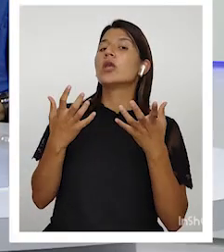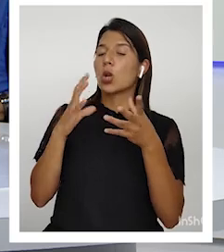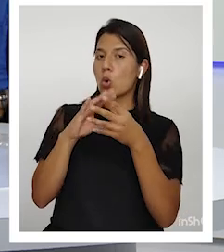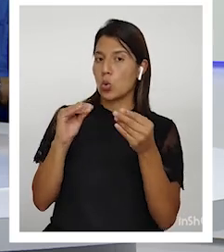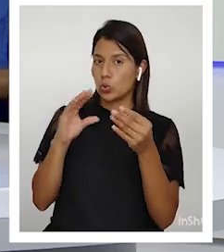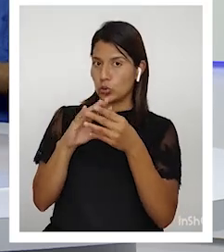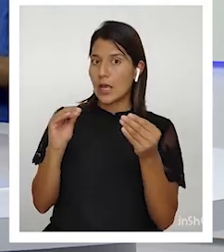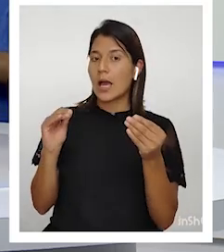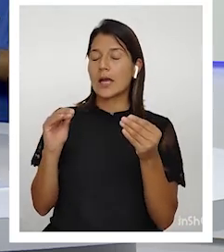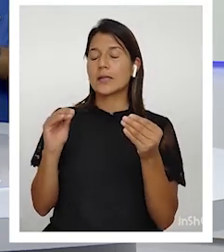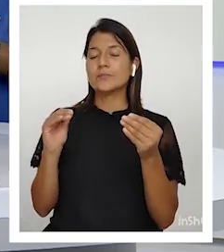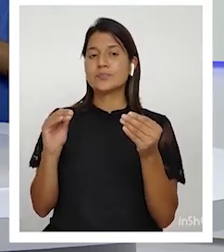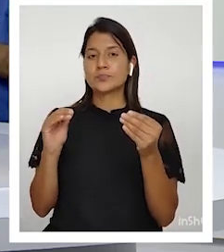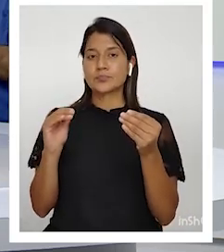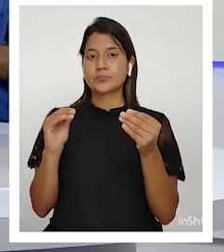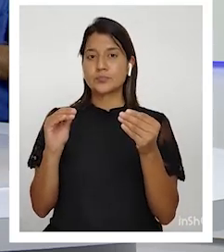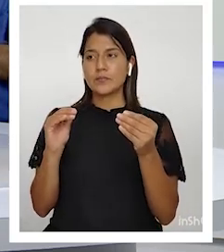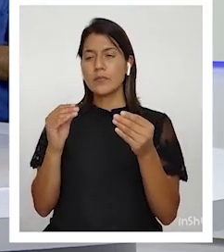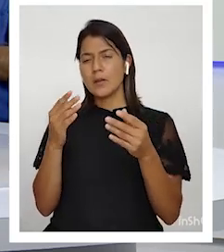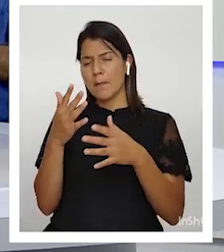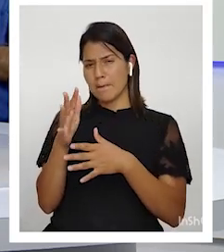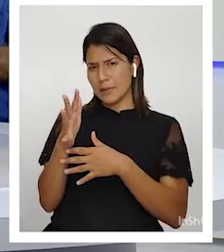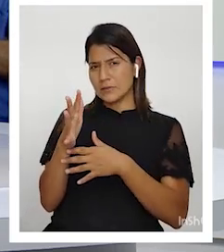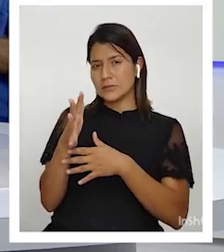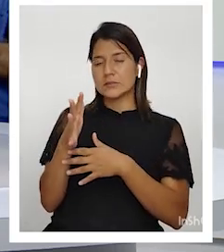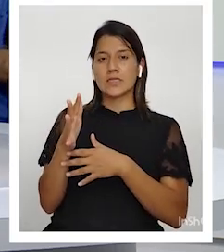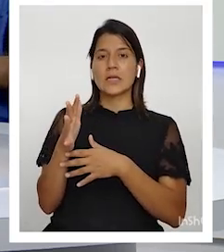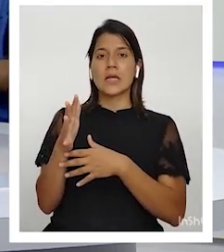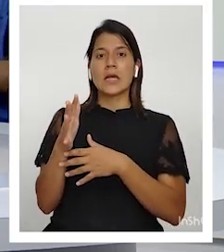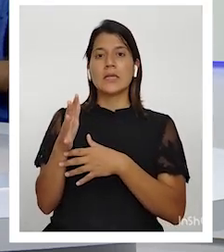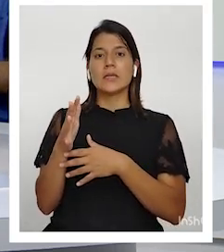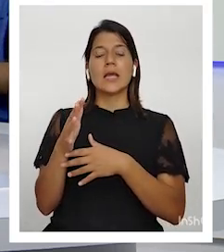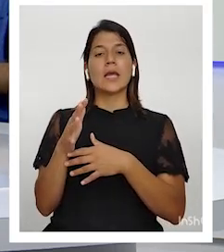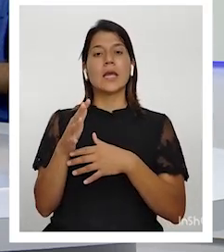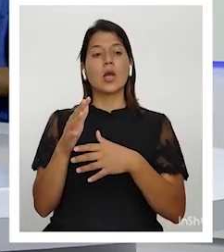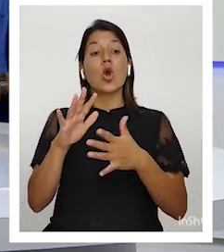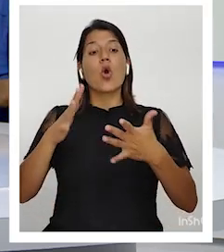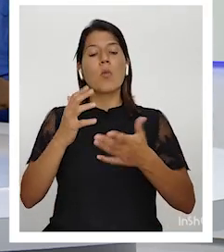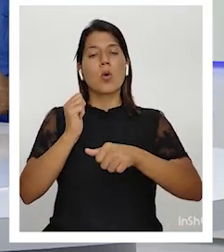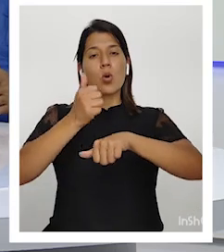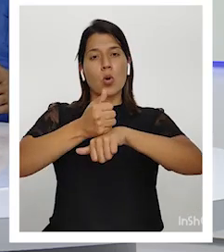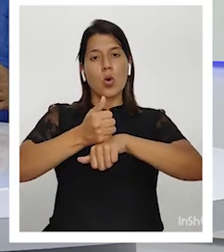los entretelones de la formación de Copesilencio.